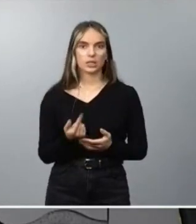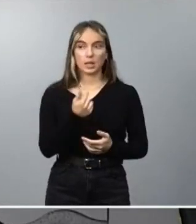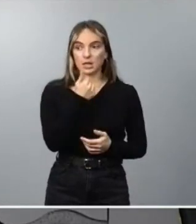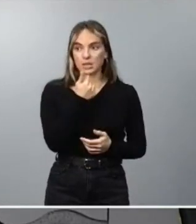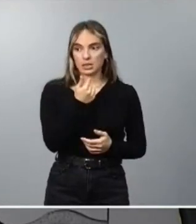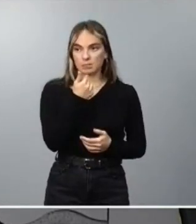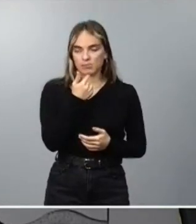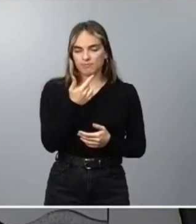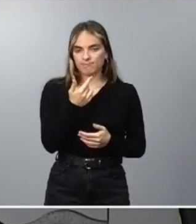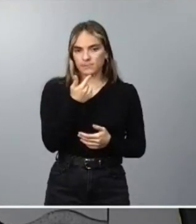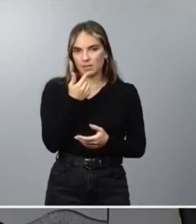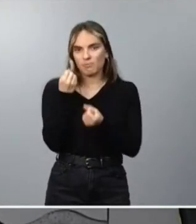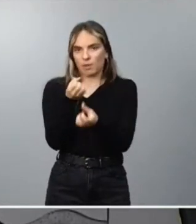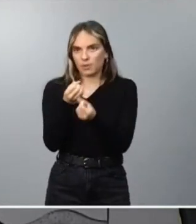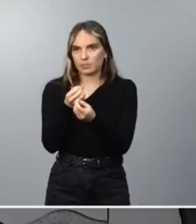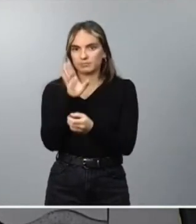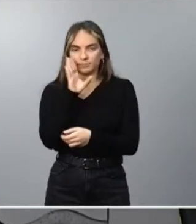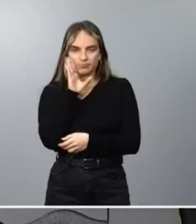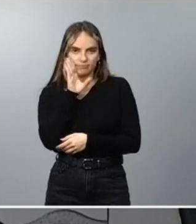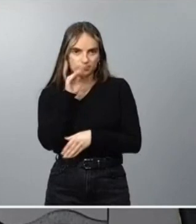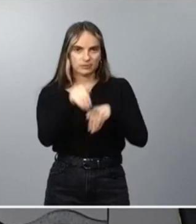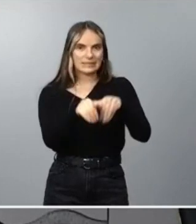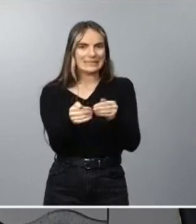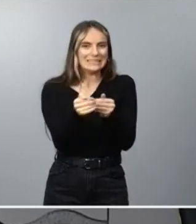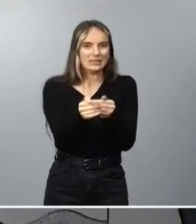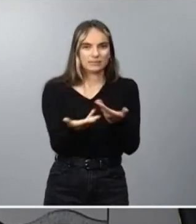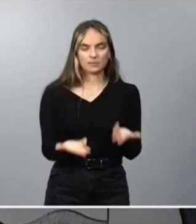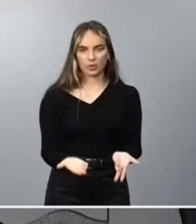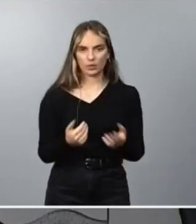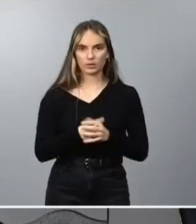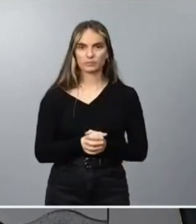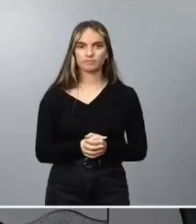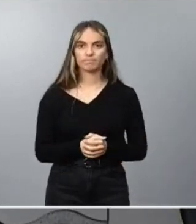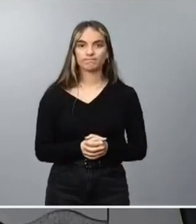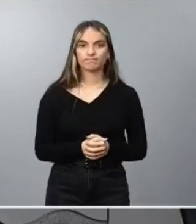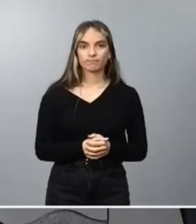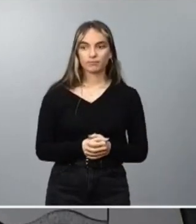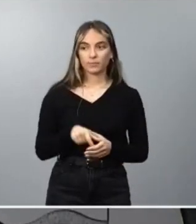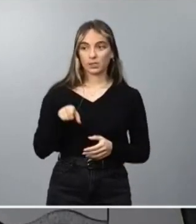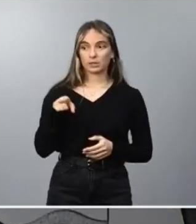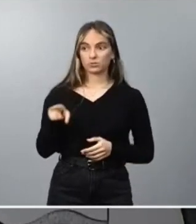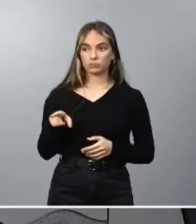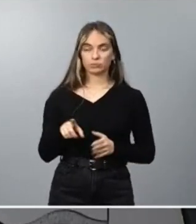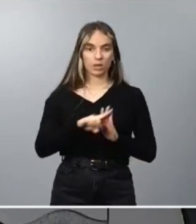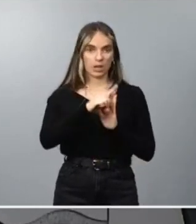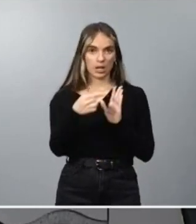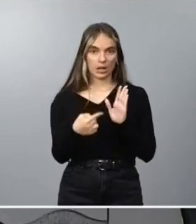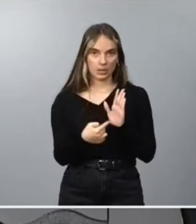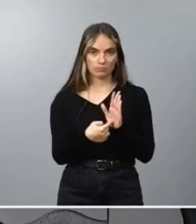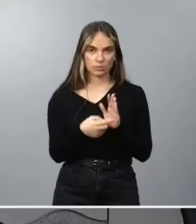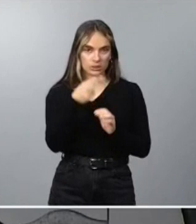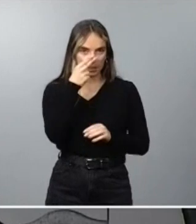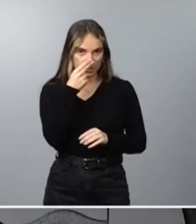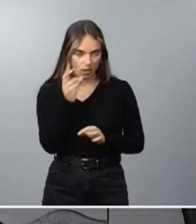electorales se prestan a hacer un uso interesado de la iniciativa legislativa de los grupos